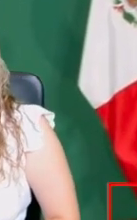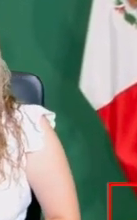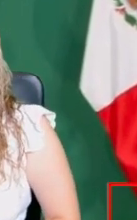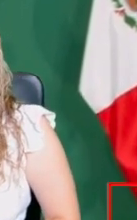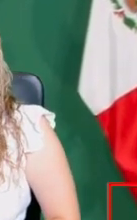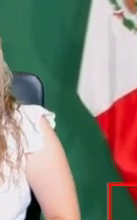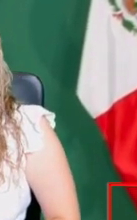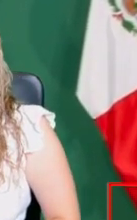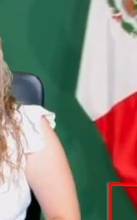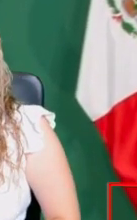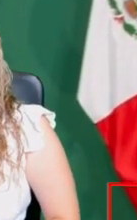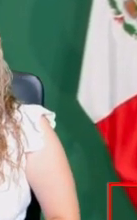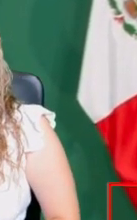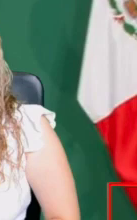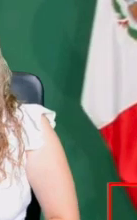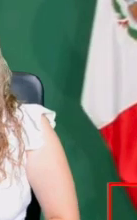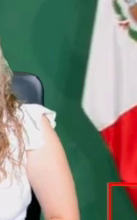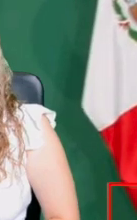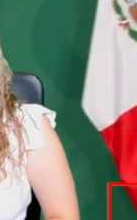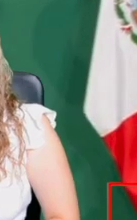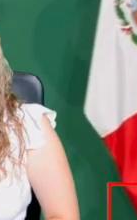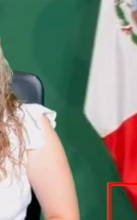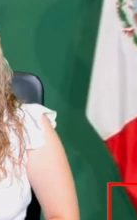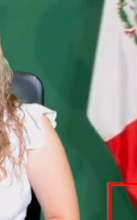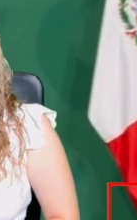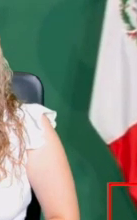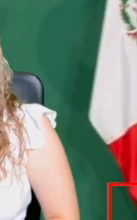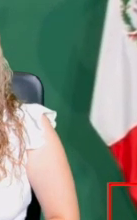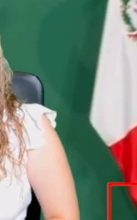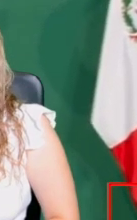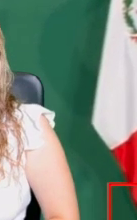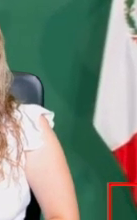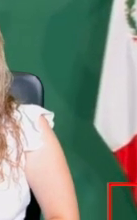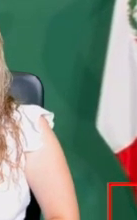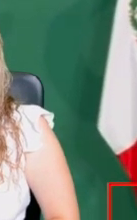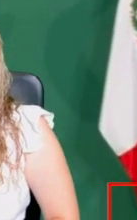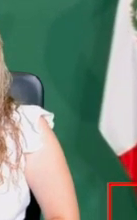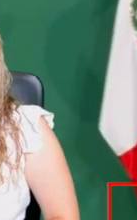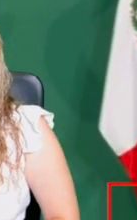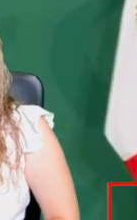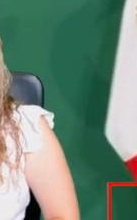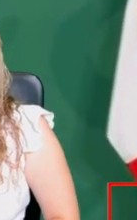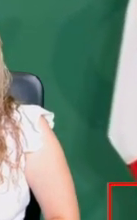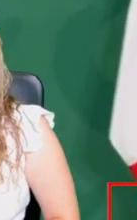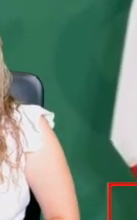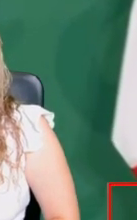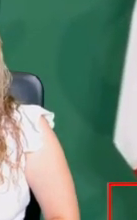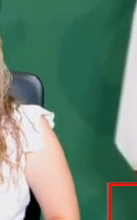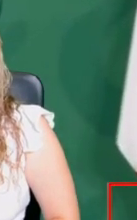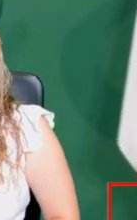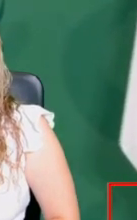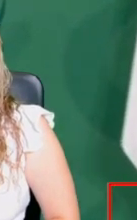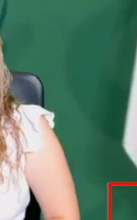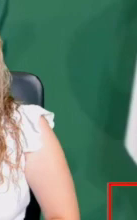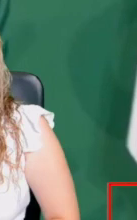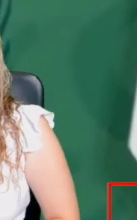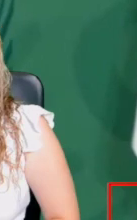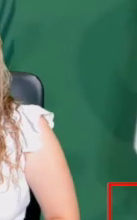siempre pongo el ejemplo de que viene alguien en su automóvil y está escuchando un noticiero